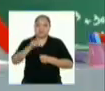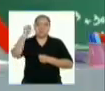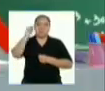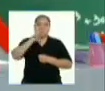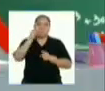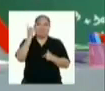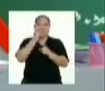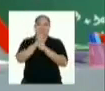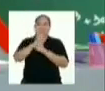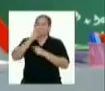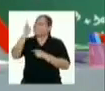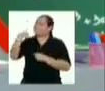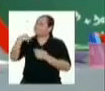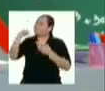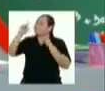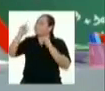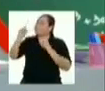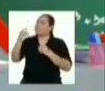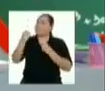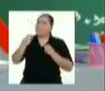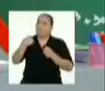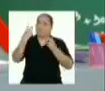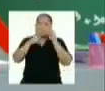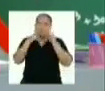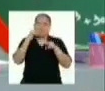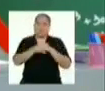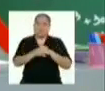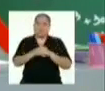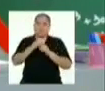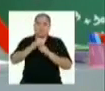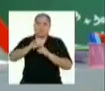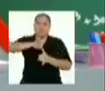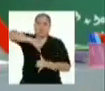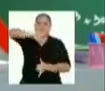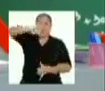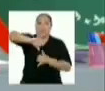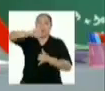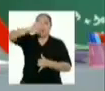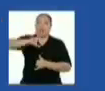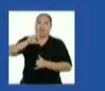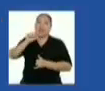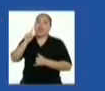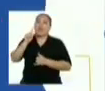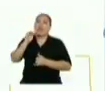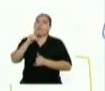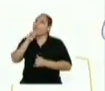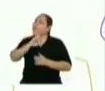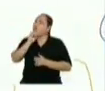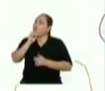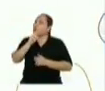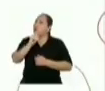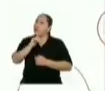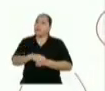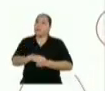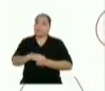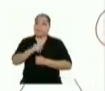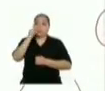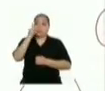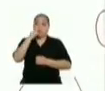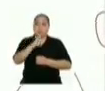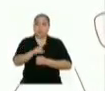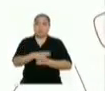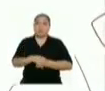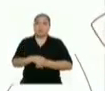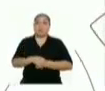¡Claro, profesora! Tengo una pregunta. ¿Cómo determinamos la altura del octaedro regular? En la pantalla